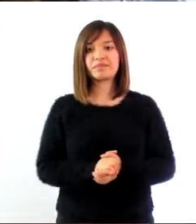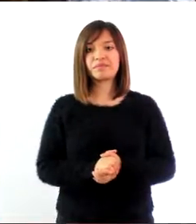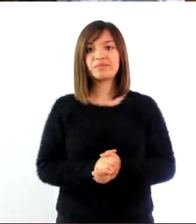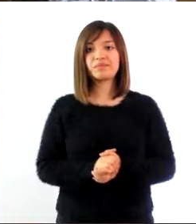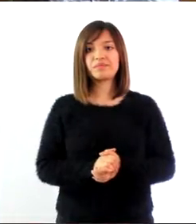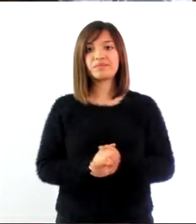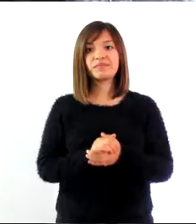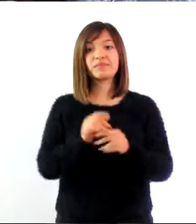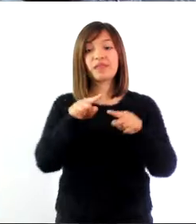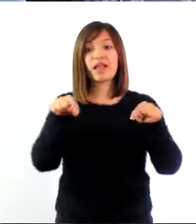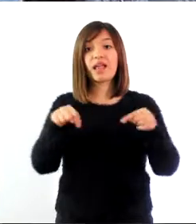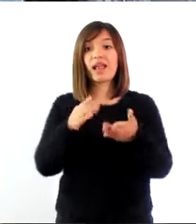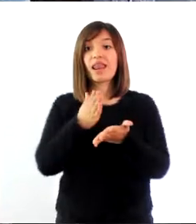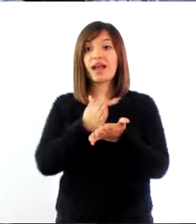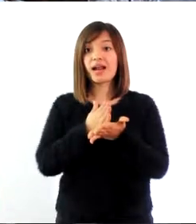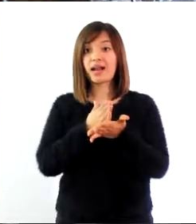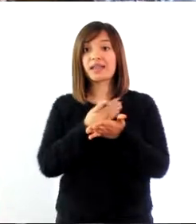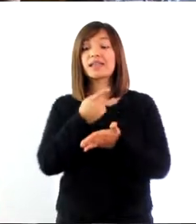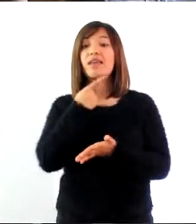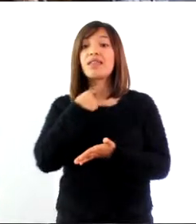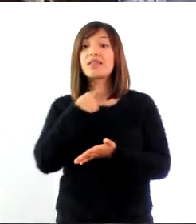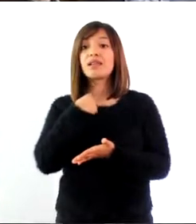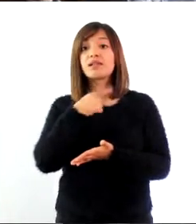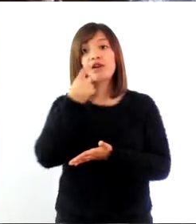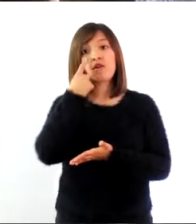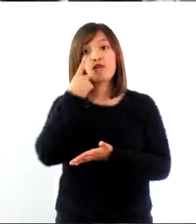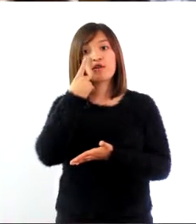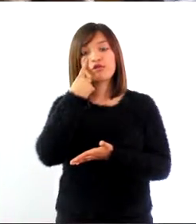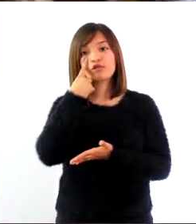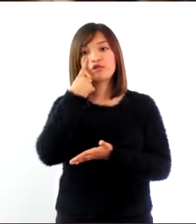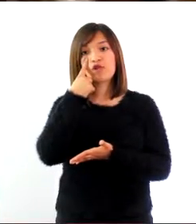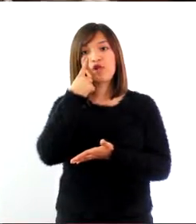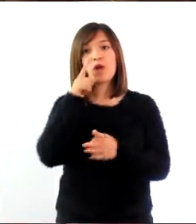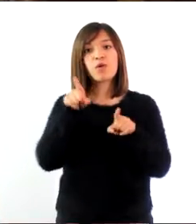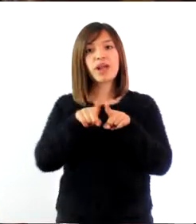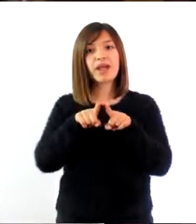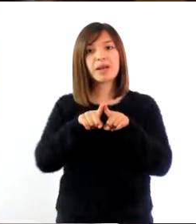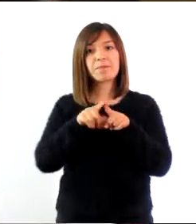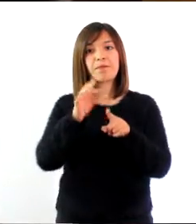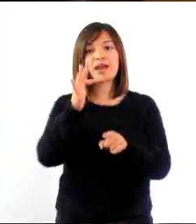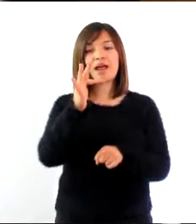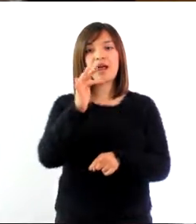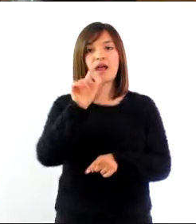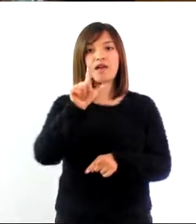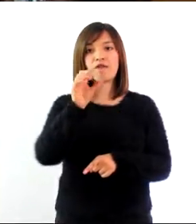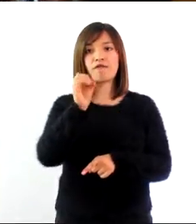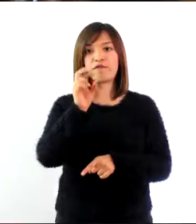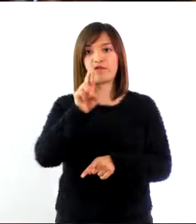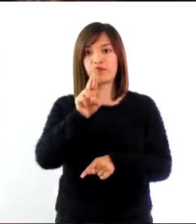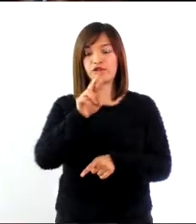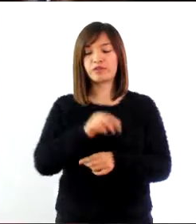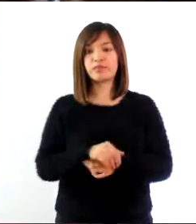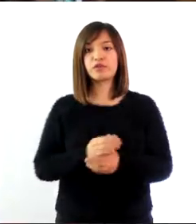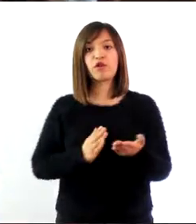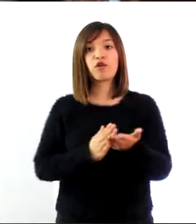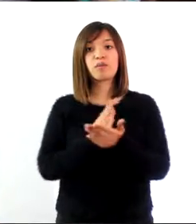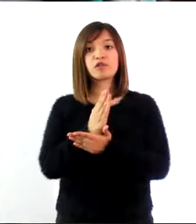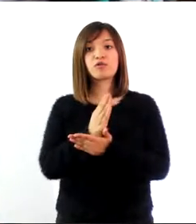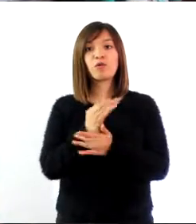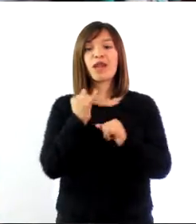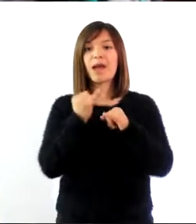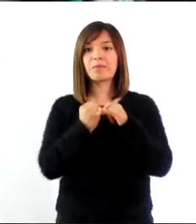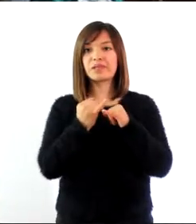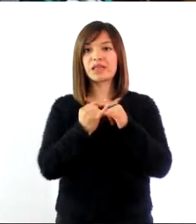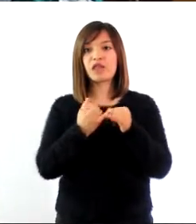En la clase de interesados, conoció a la hermana Flor, con quien inició una amistad. Su emoción era tan